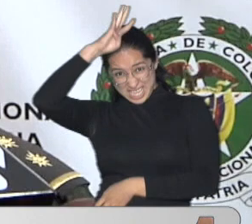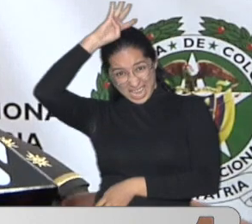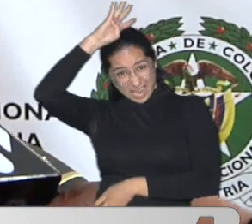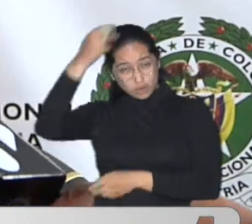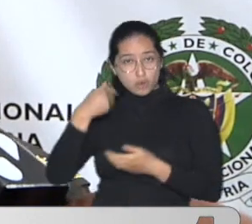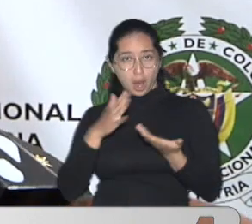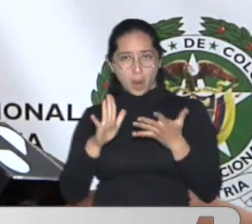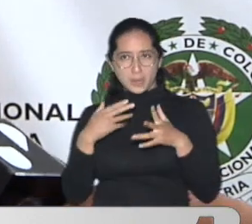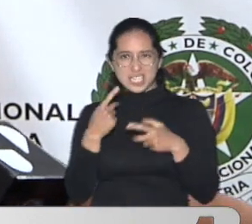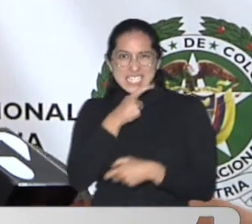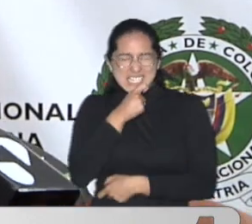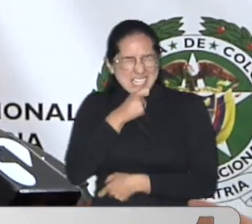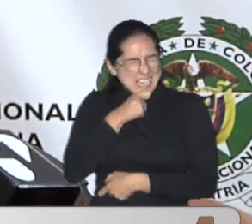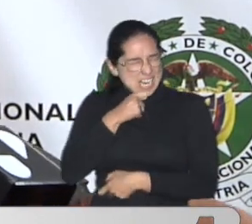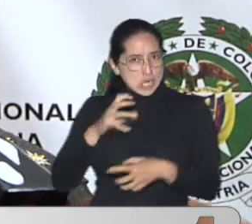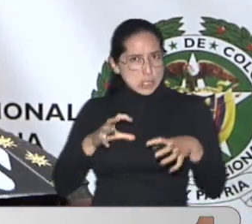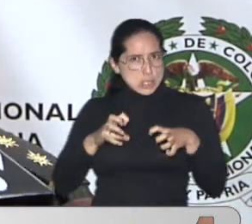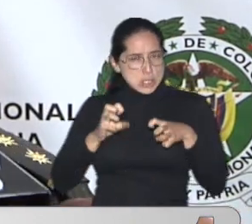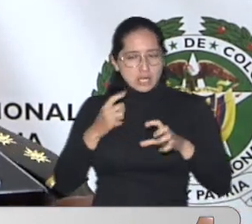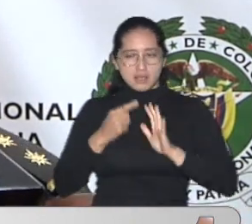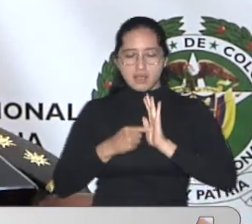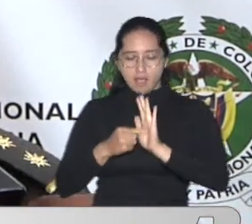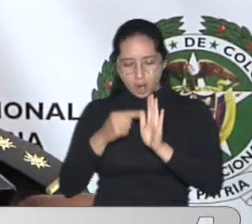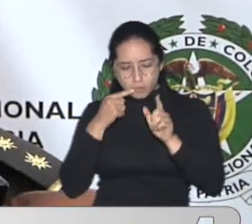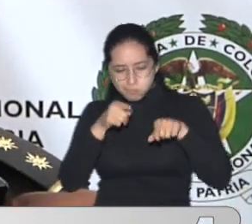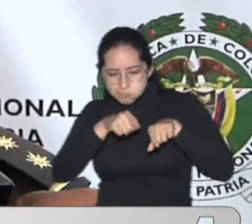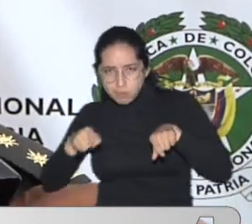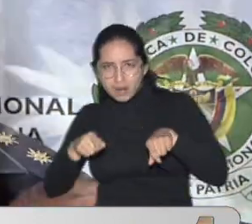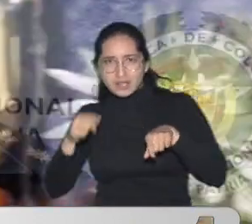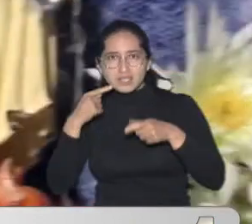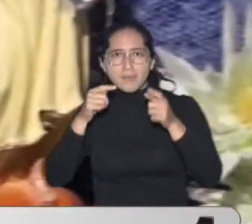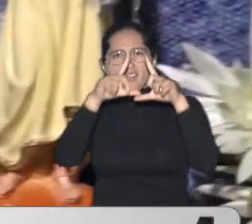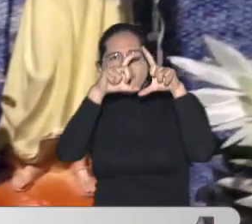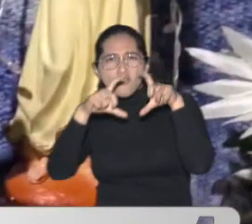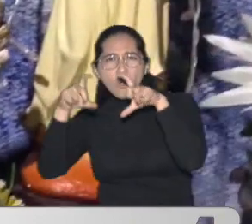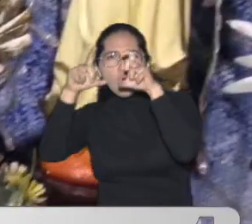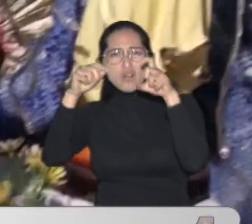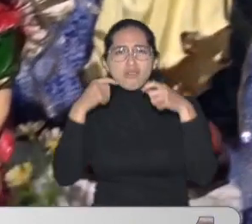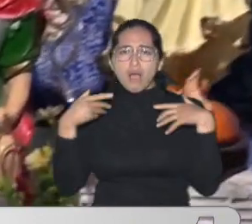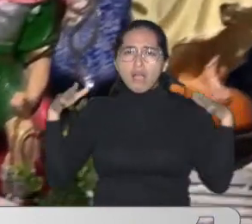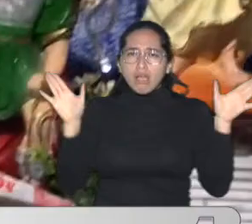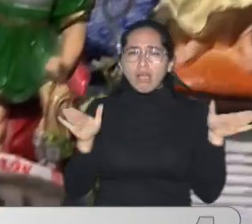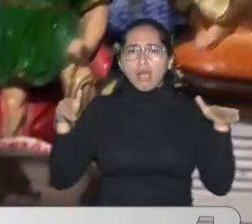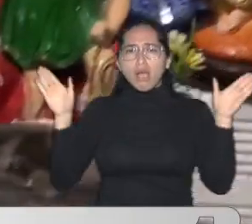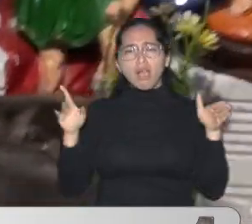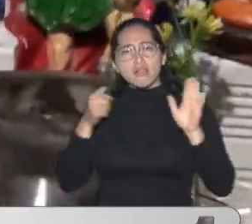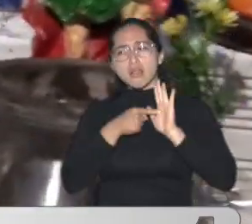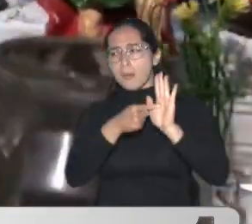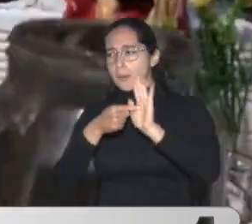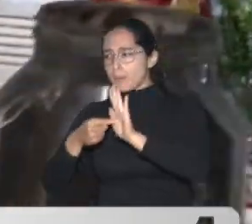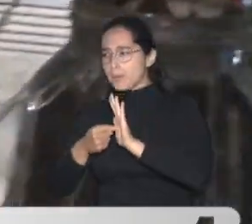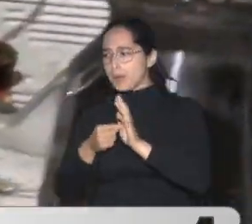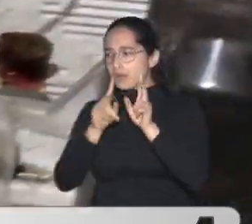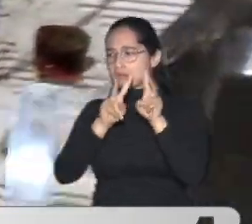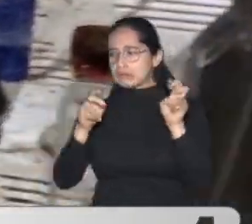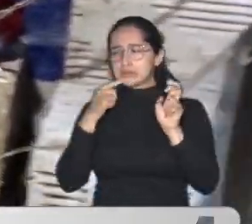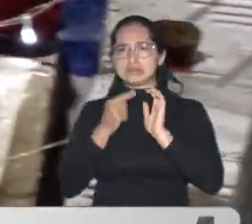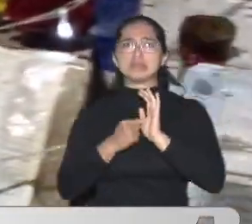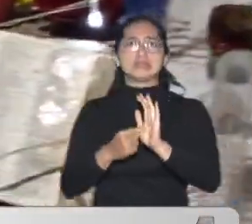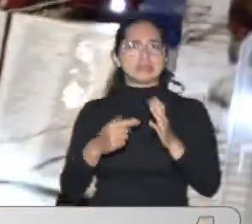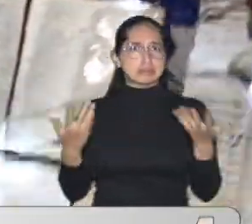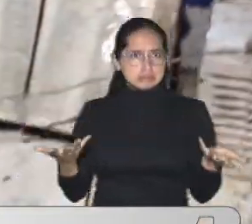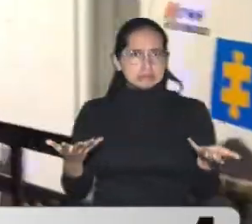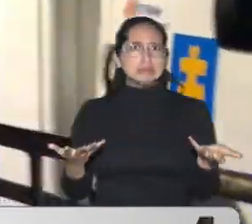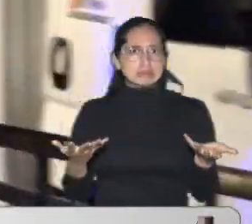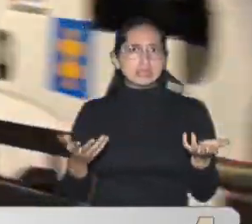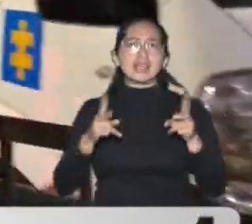Tabaco Unos velones Fotografías De algunos santos Y pues Nos indicaba Esta práctica Durante los